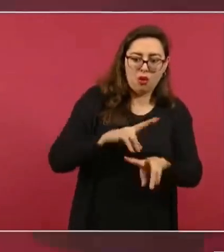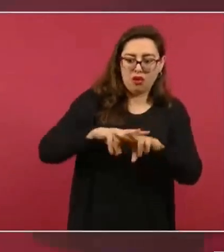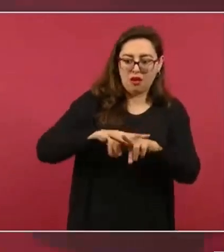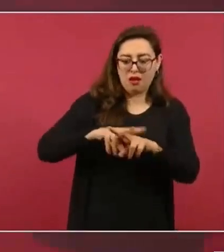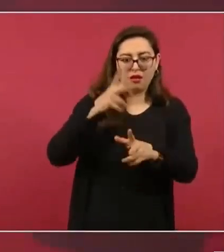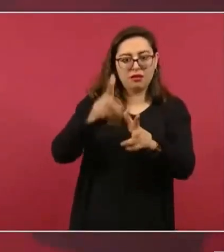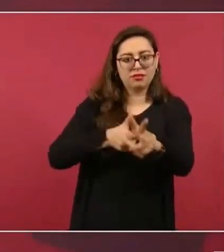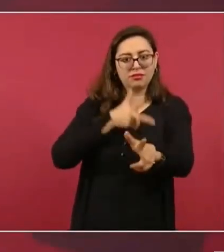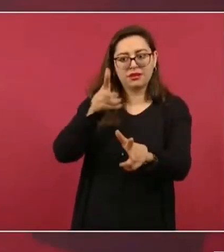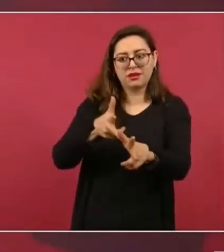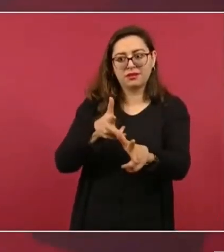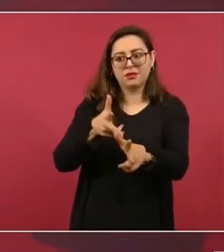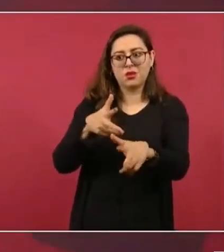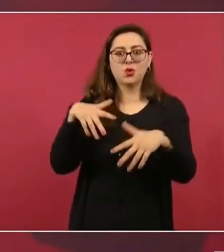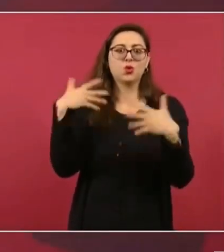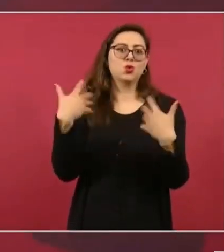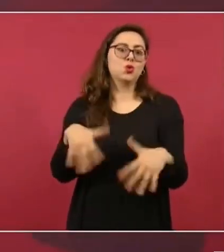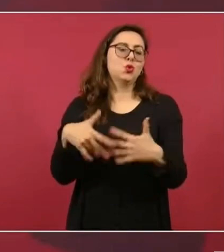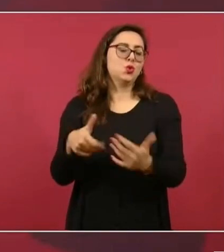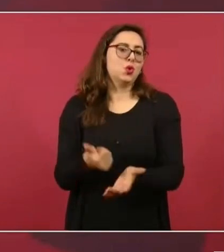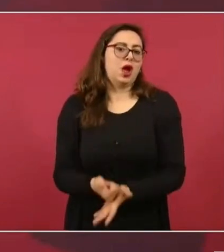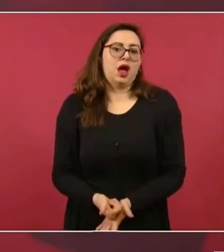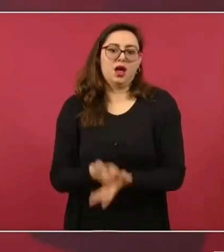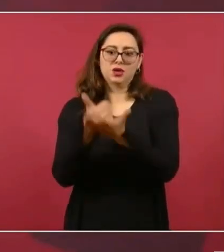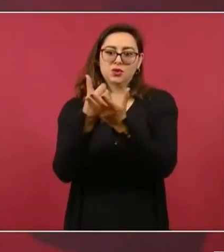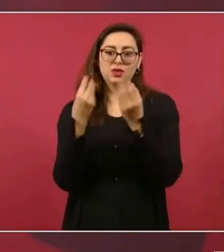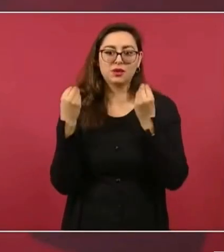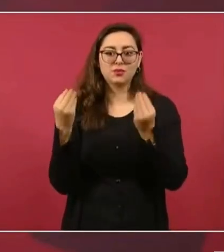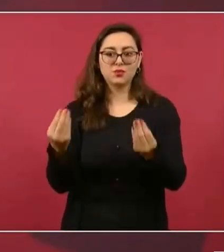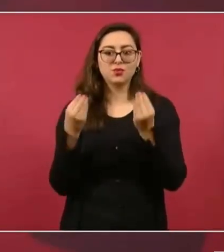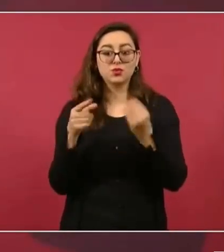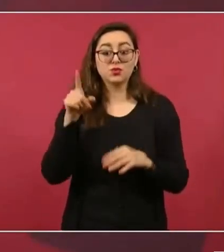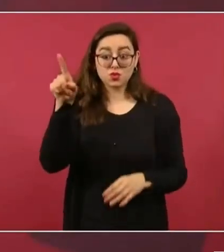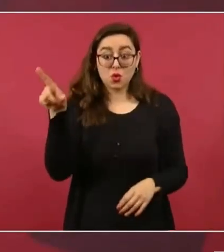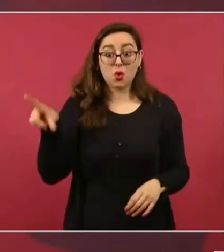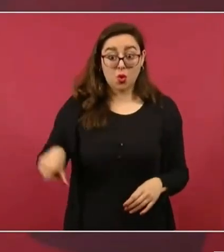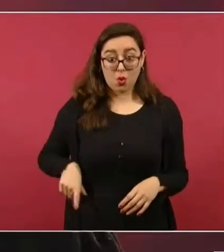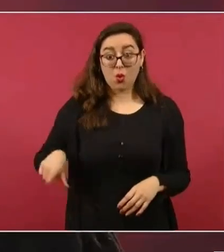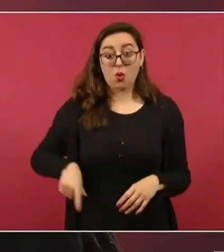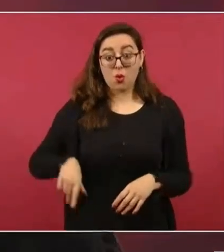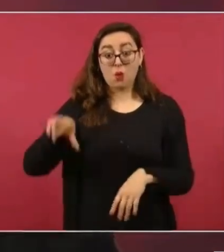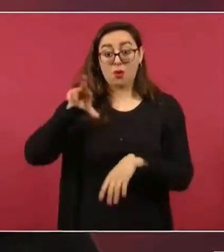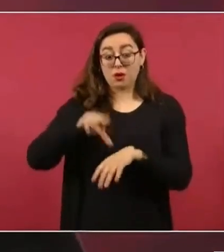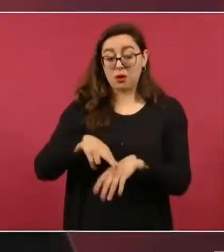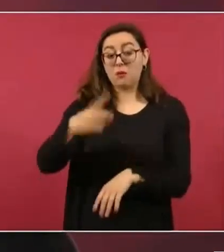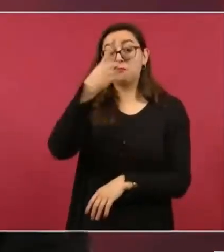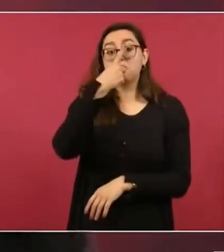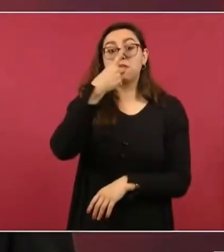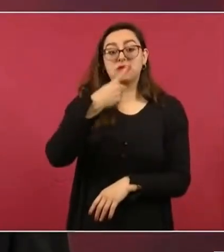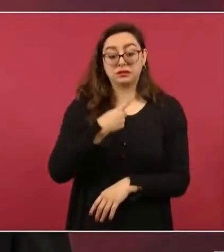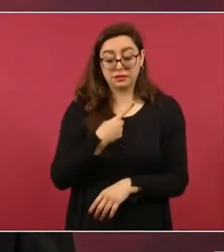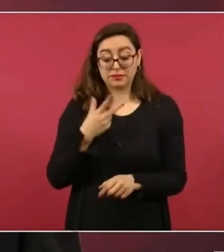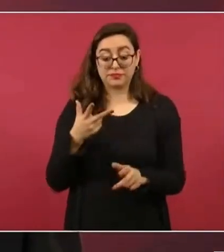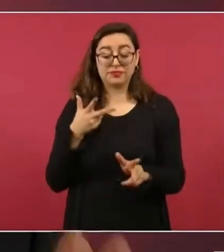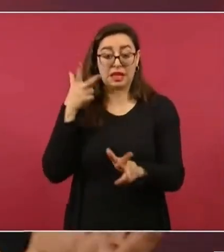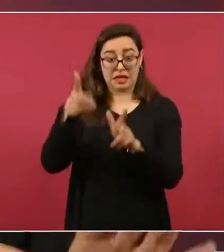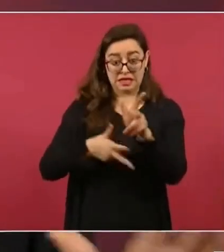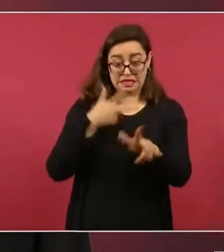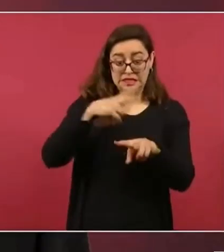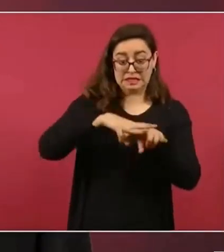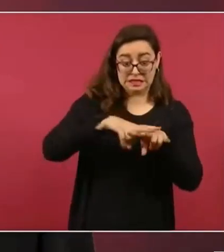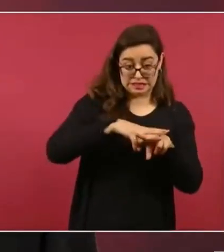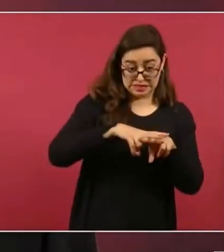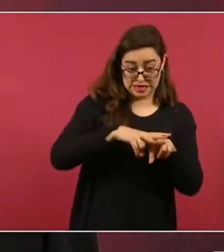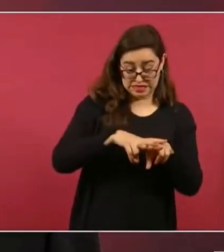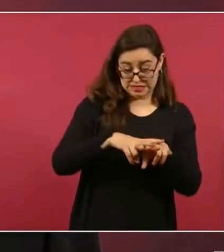la opción, me lo comentaba el gobernador, de que se ampliara un carril más, pero yo